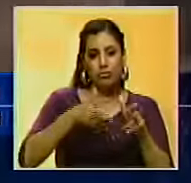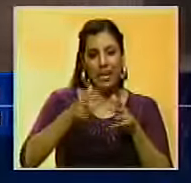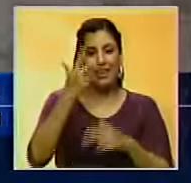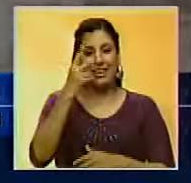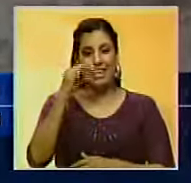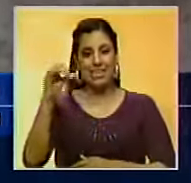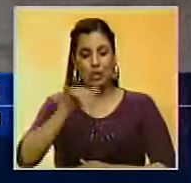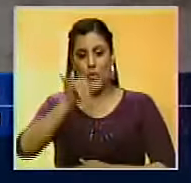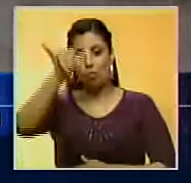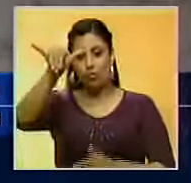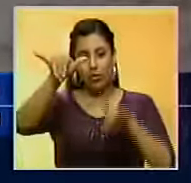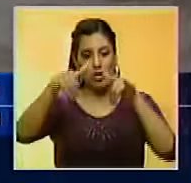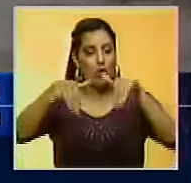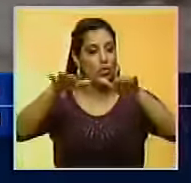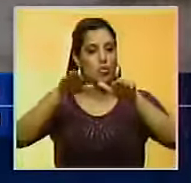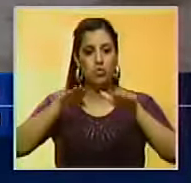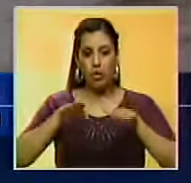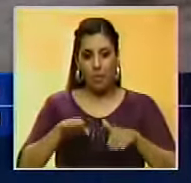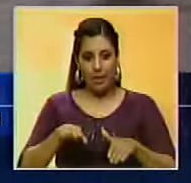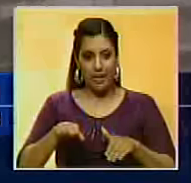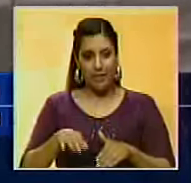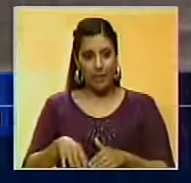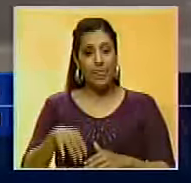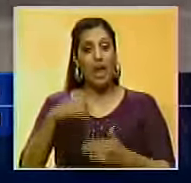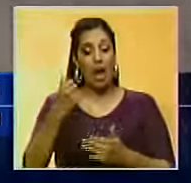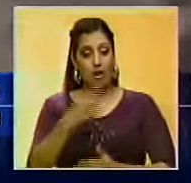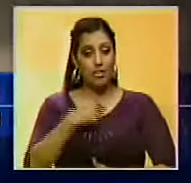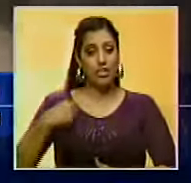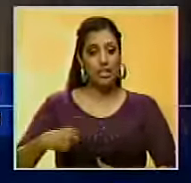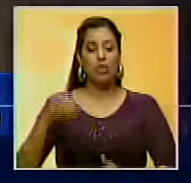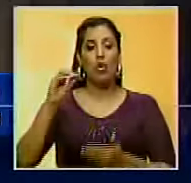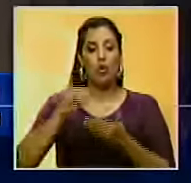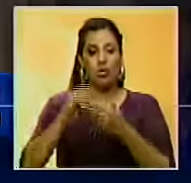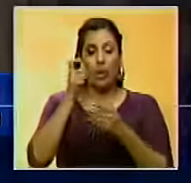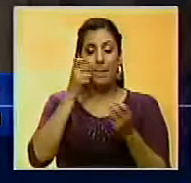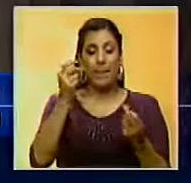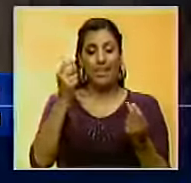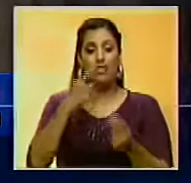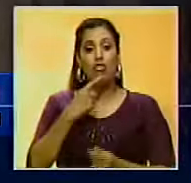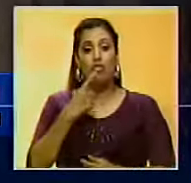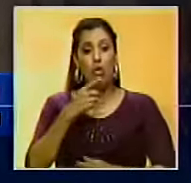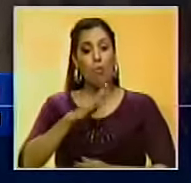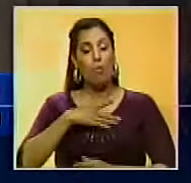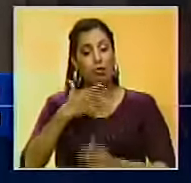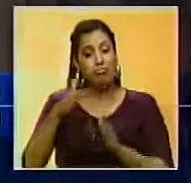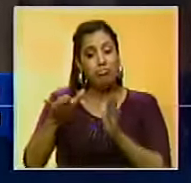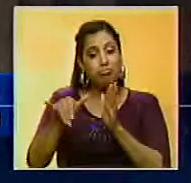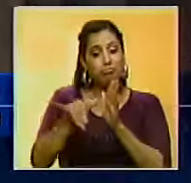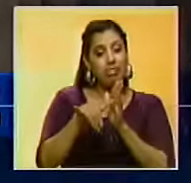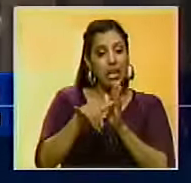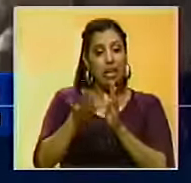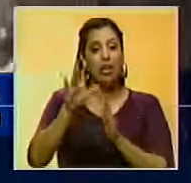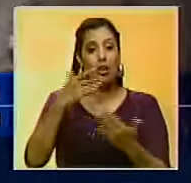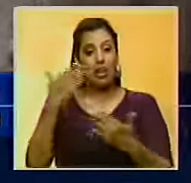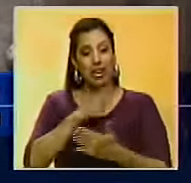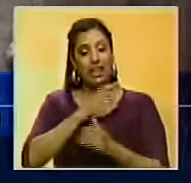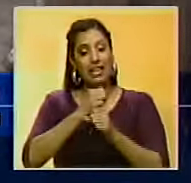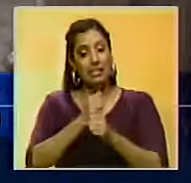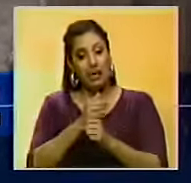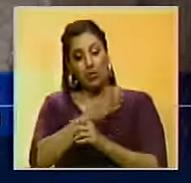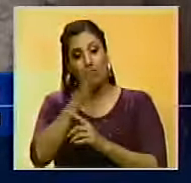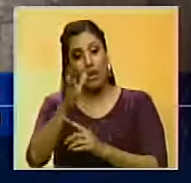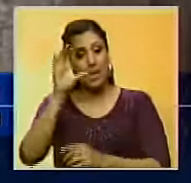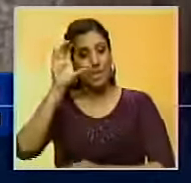vuelos nacionales, fueron suspendidos. En China, fue emitida una alerta roja tras la aproximación de Meranti, que se espera